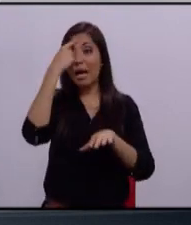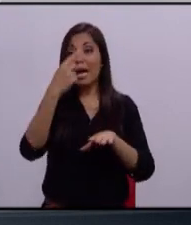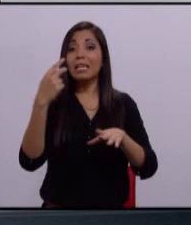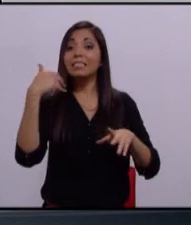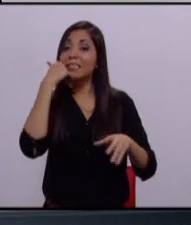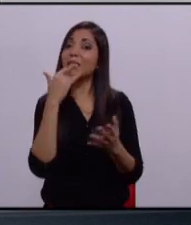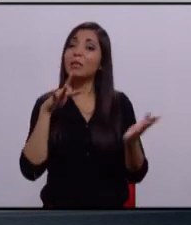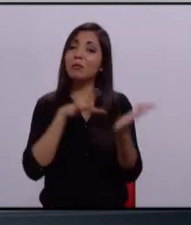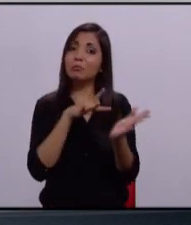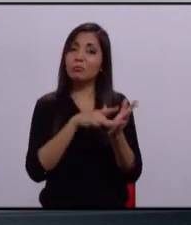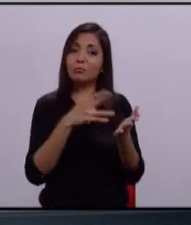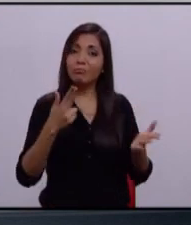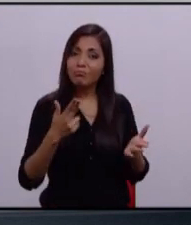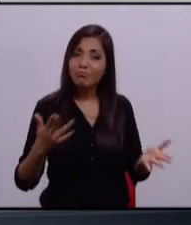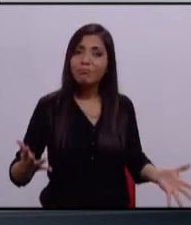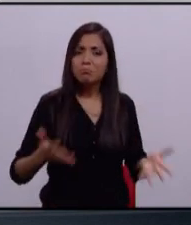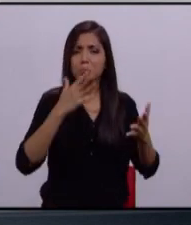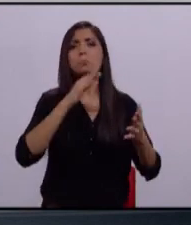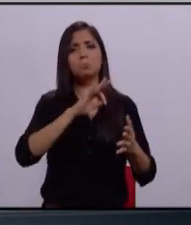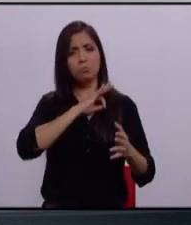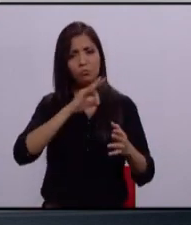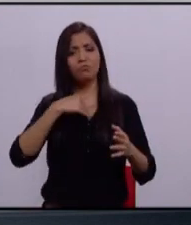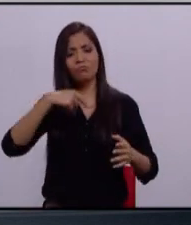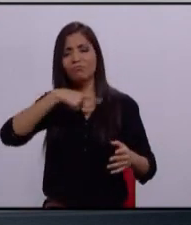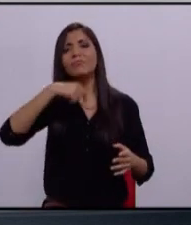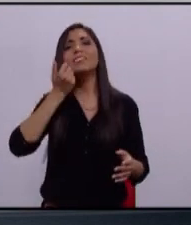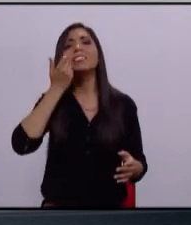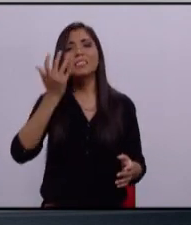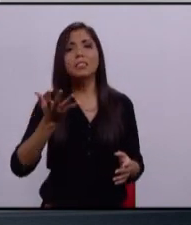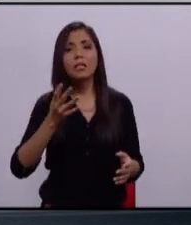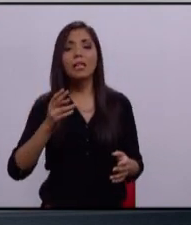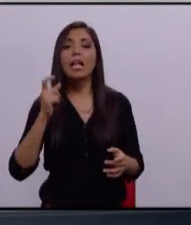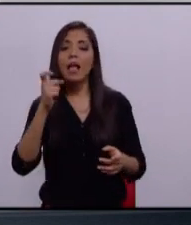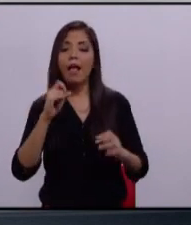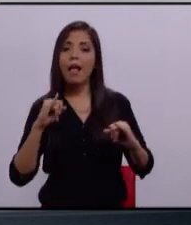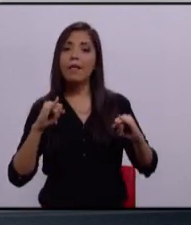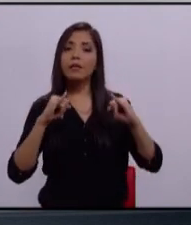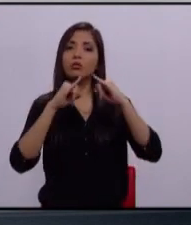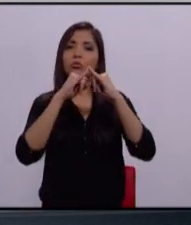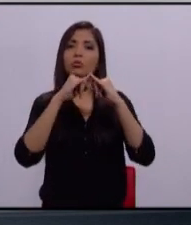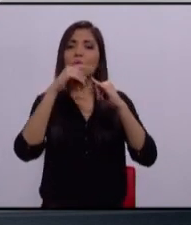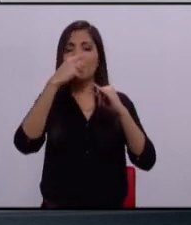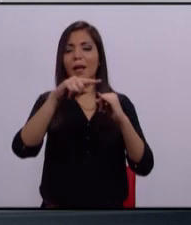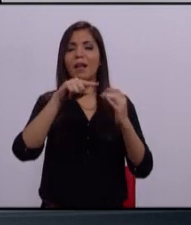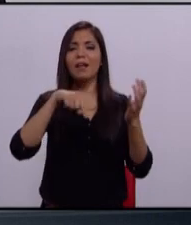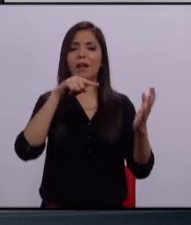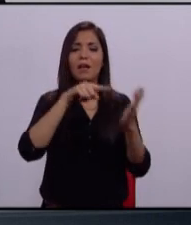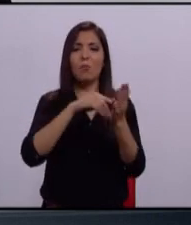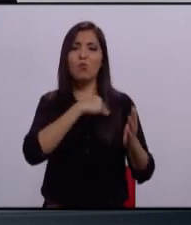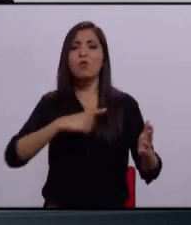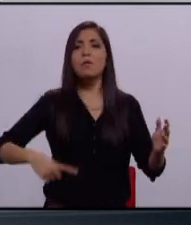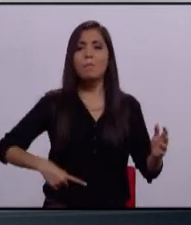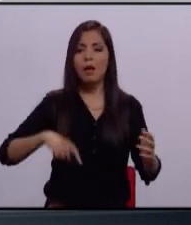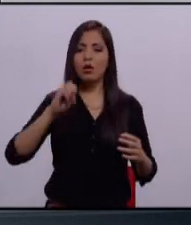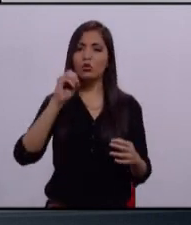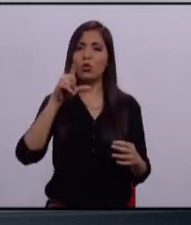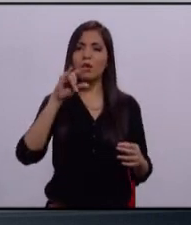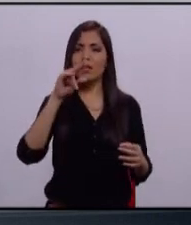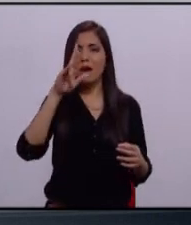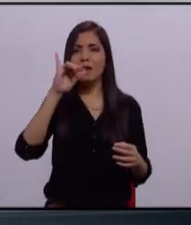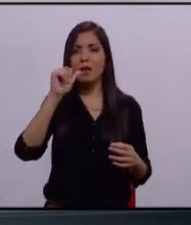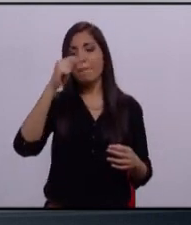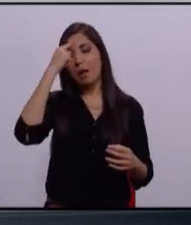municipio, también vamos a agregar a crear el Instituto Municipal de la Economía Solidaria para el respaldo del desarrollo